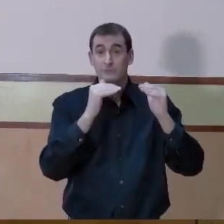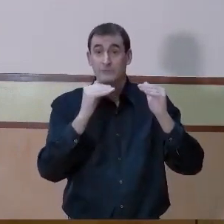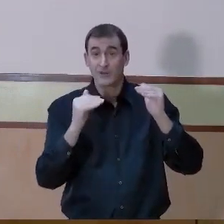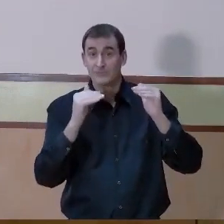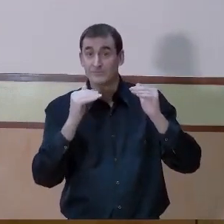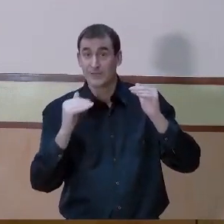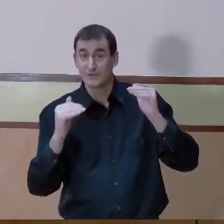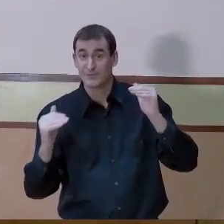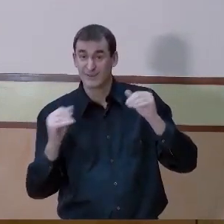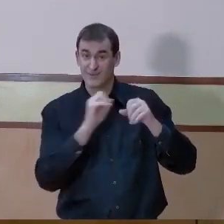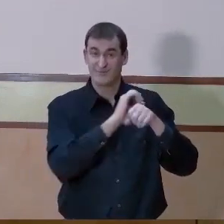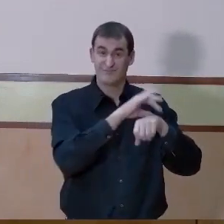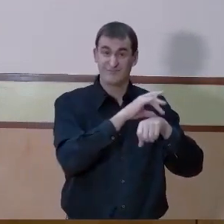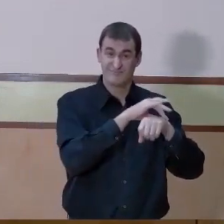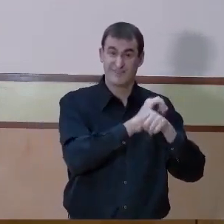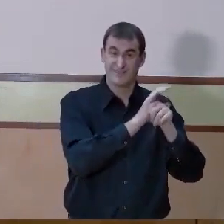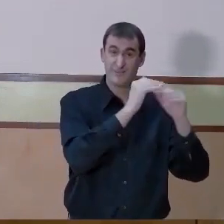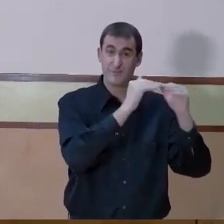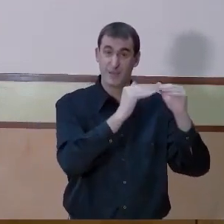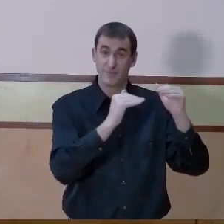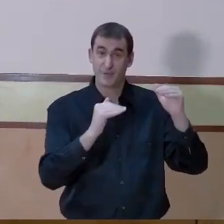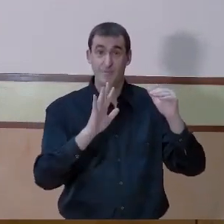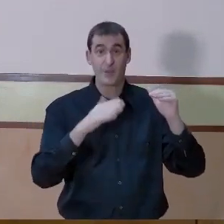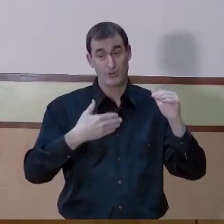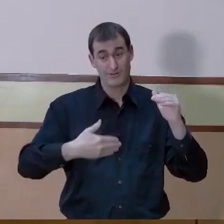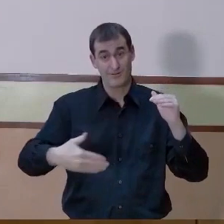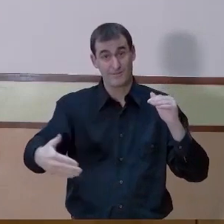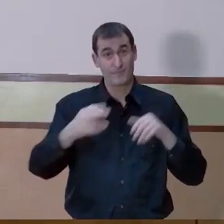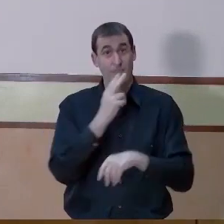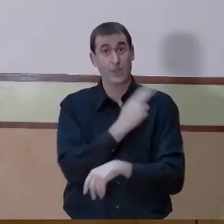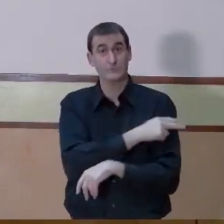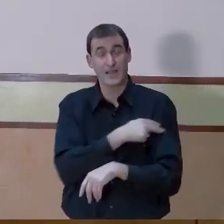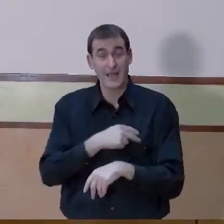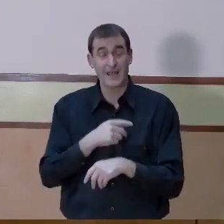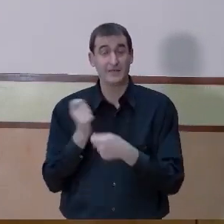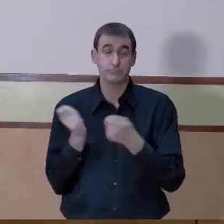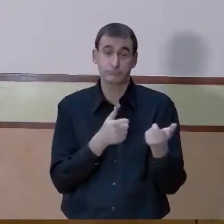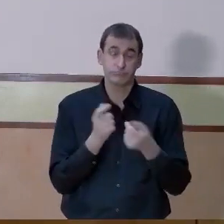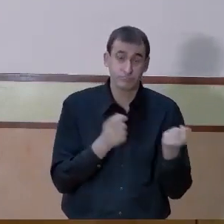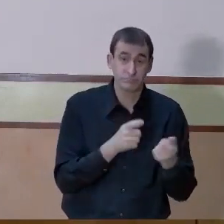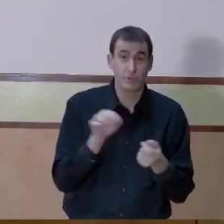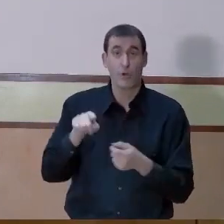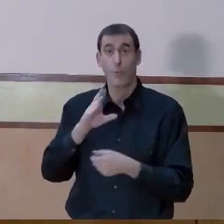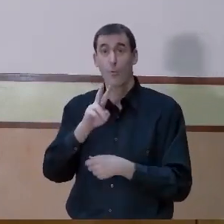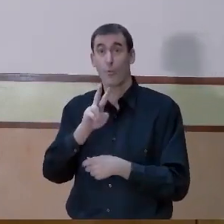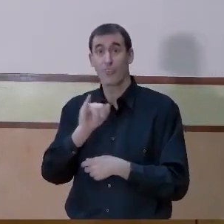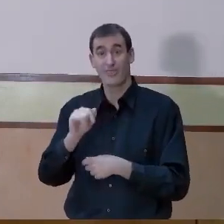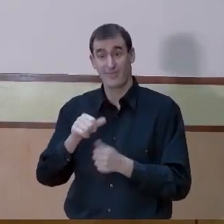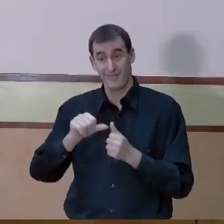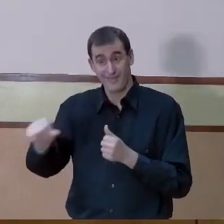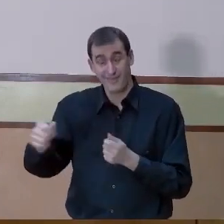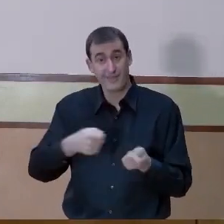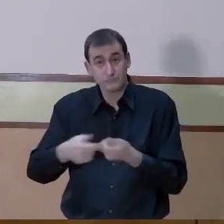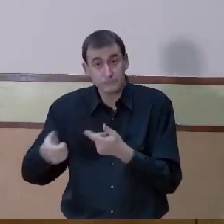el número de casos de personas que ingresarán en los hospitales y en las unidades de cuidados intensivos, va a seguir subiendo porque